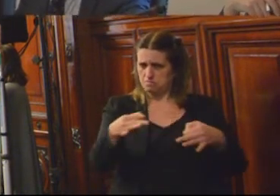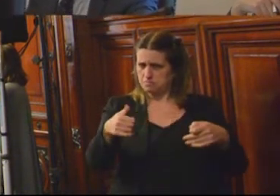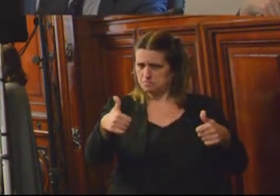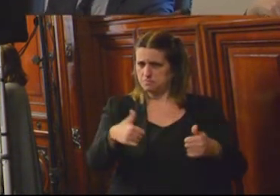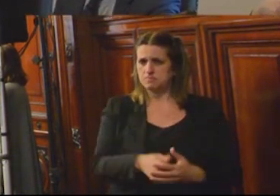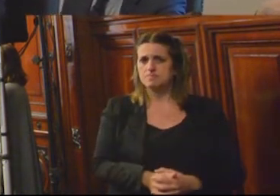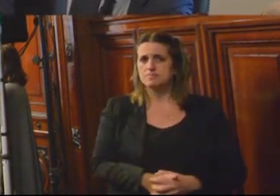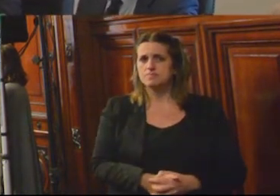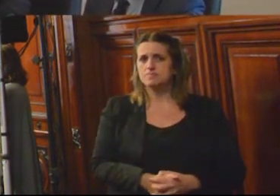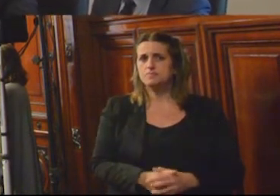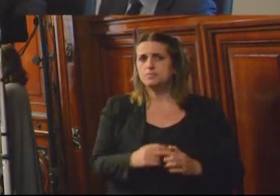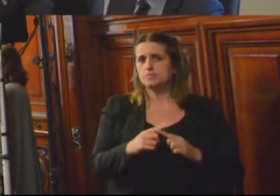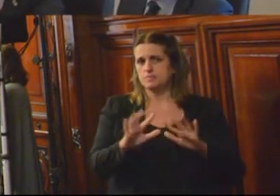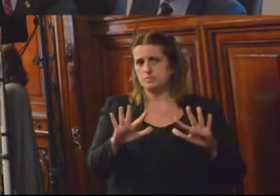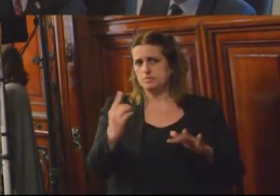Bueno, por diez minutos.